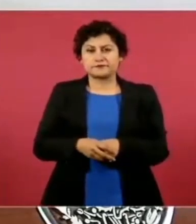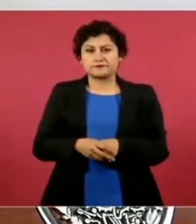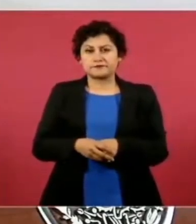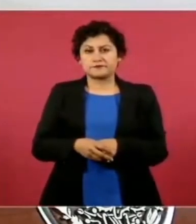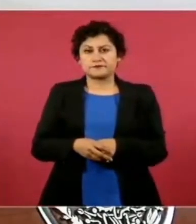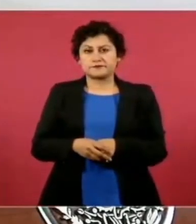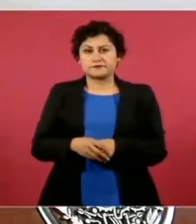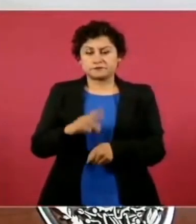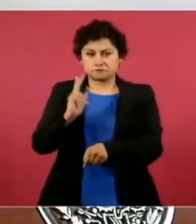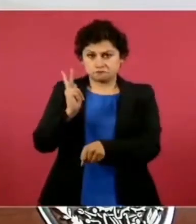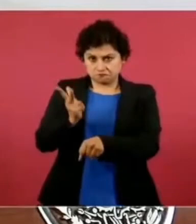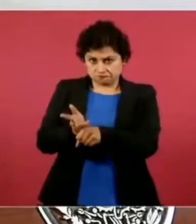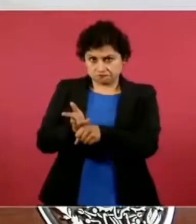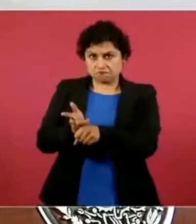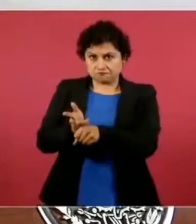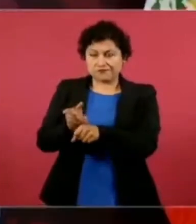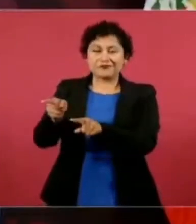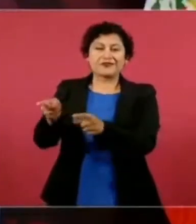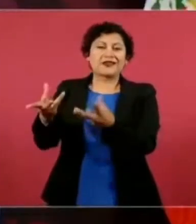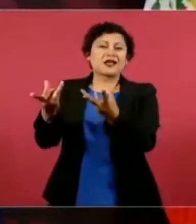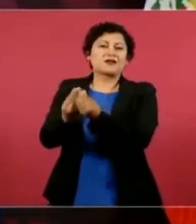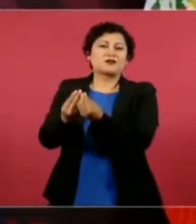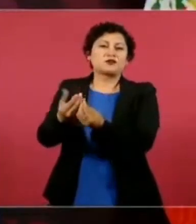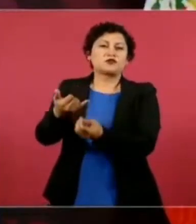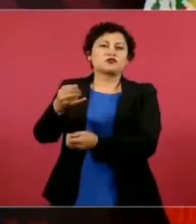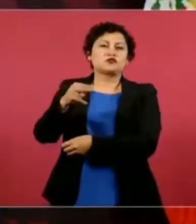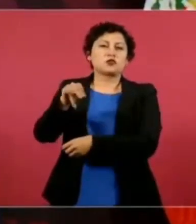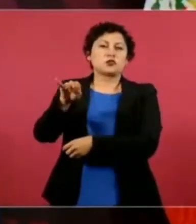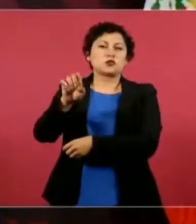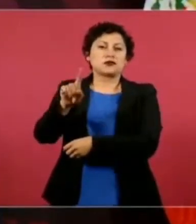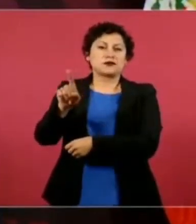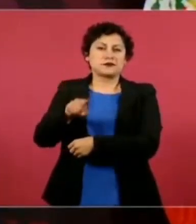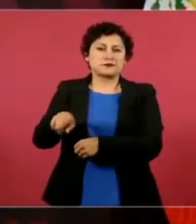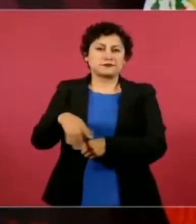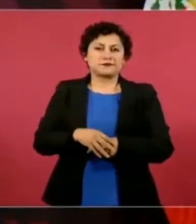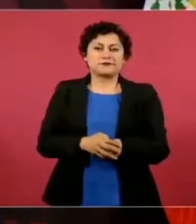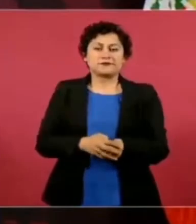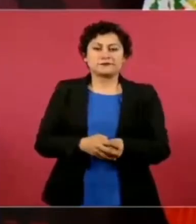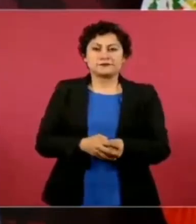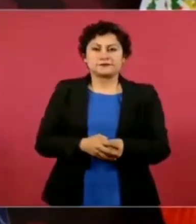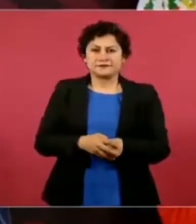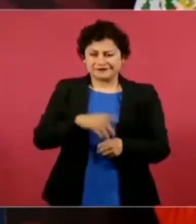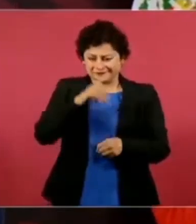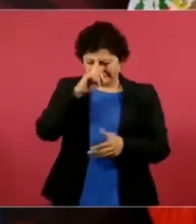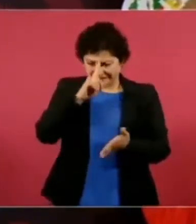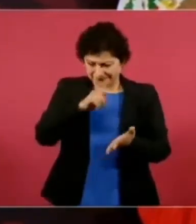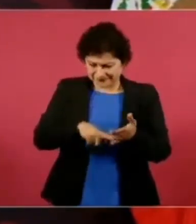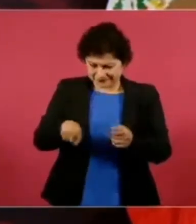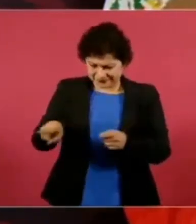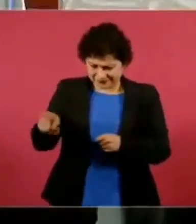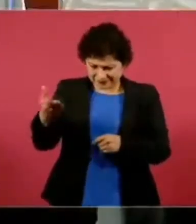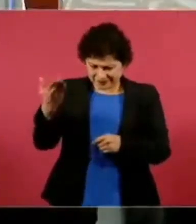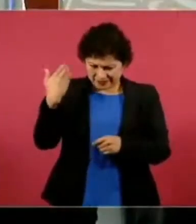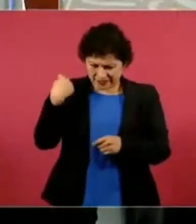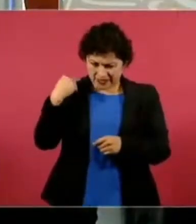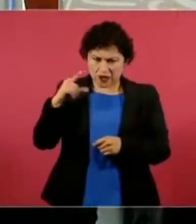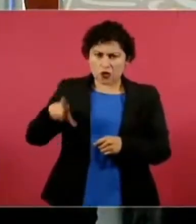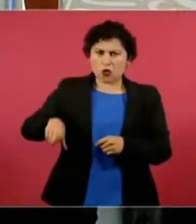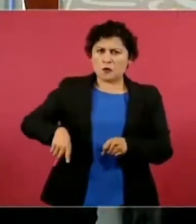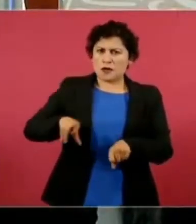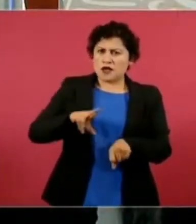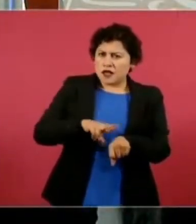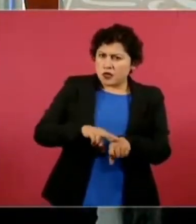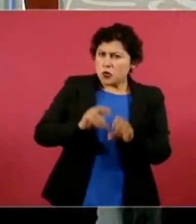Y estaba Yunes, creo que era gobernador o estaba de candidato o alguna cosa,